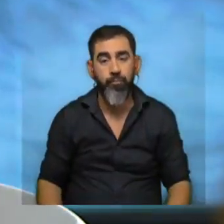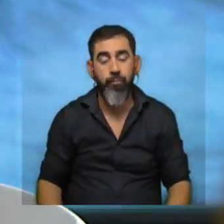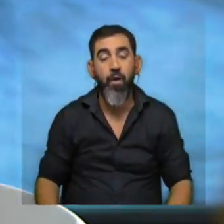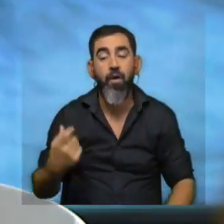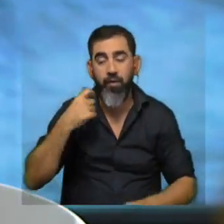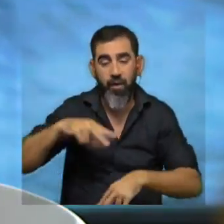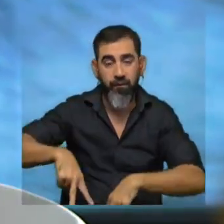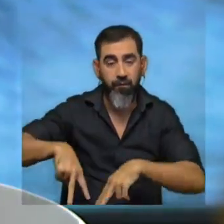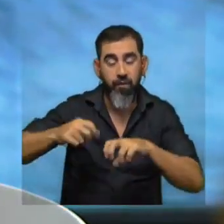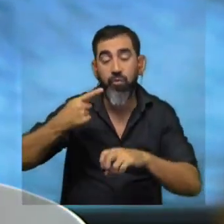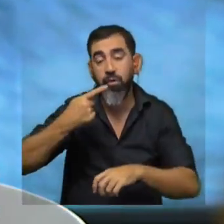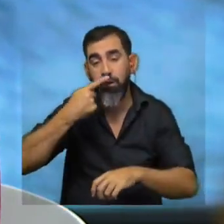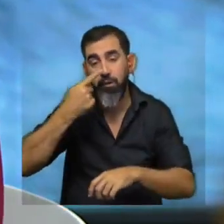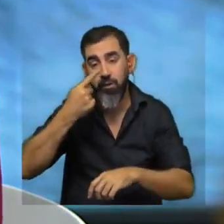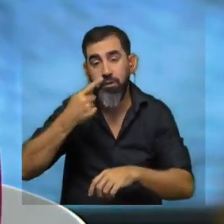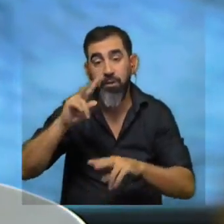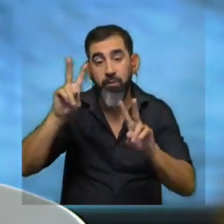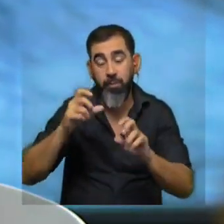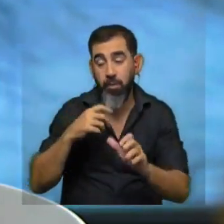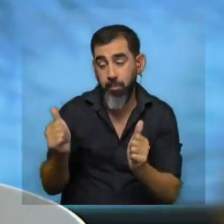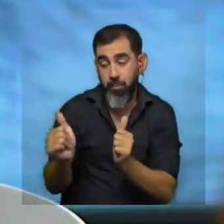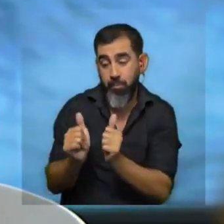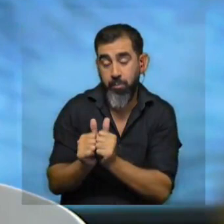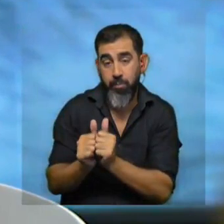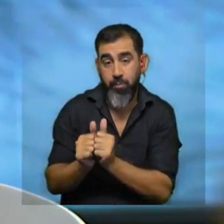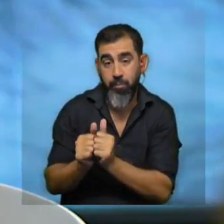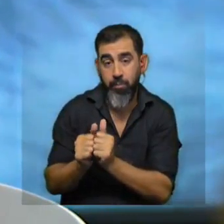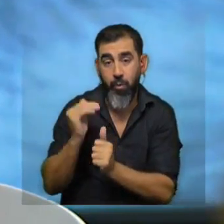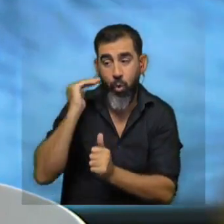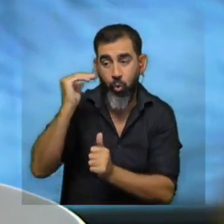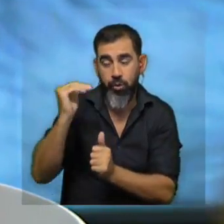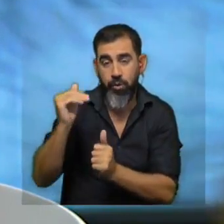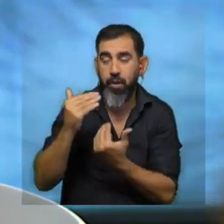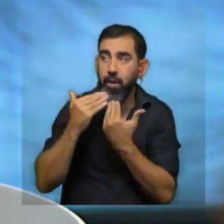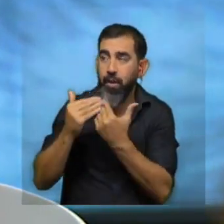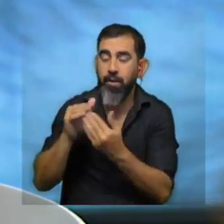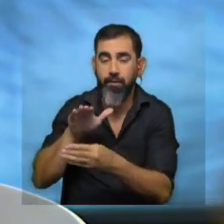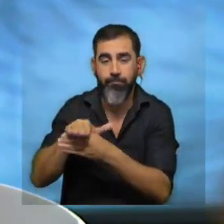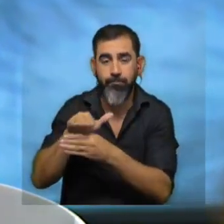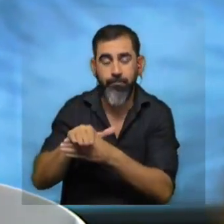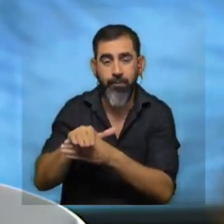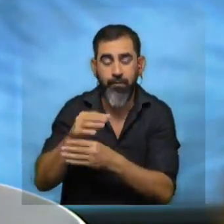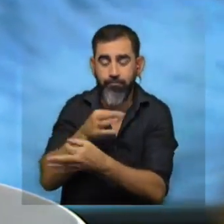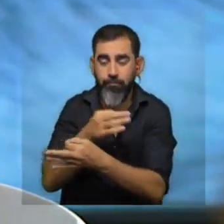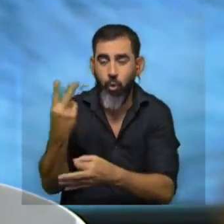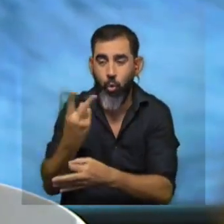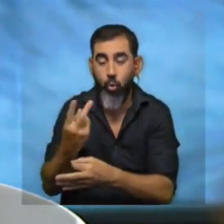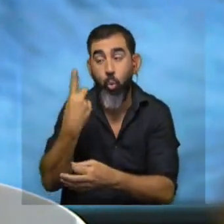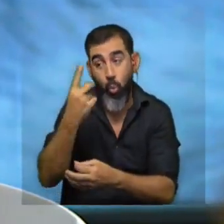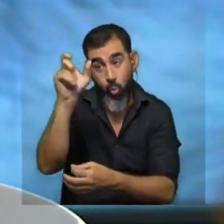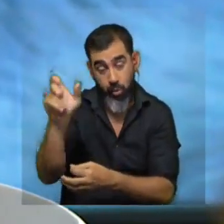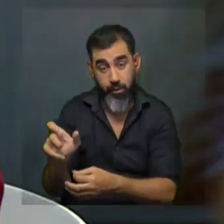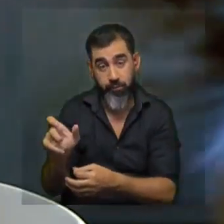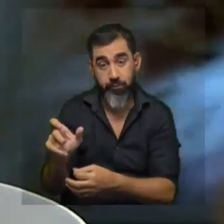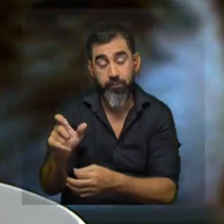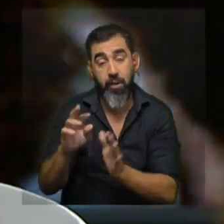hacer nos interesa mucho una de mis cotutoras mis tutores son maravillosos les quiero mandar muchos saludos porque son unos genios una de mis cotutoras es